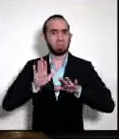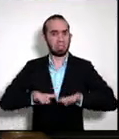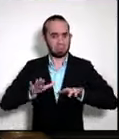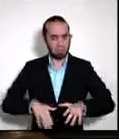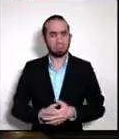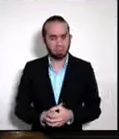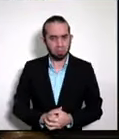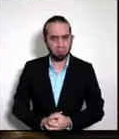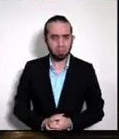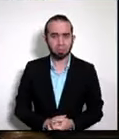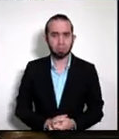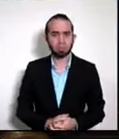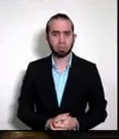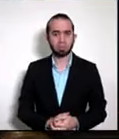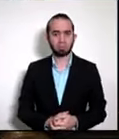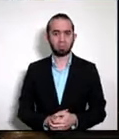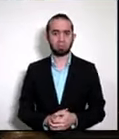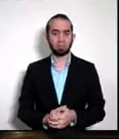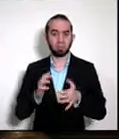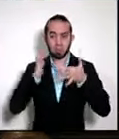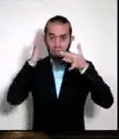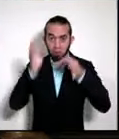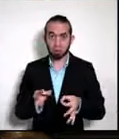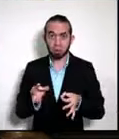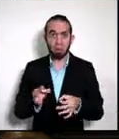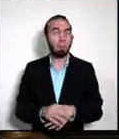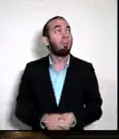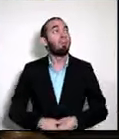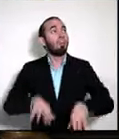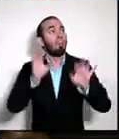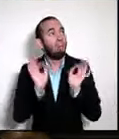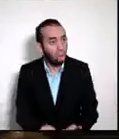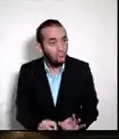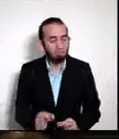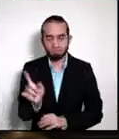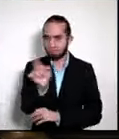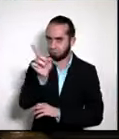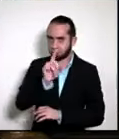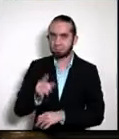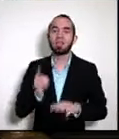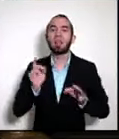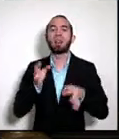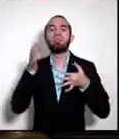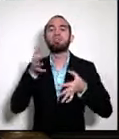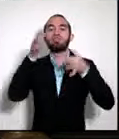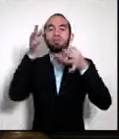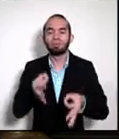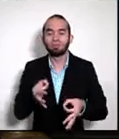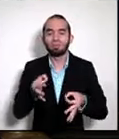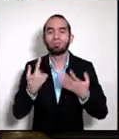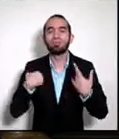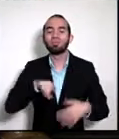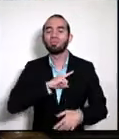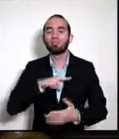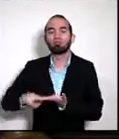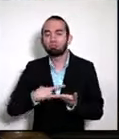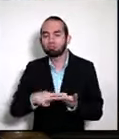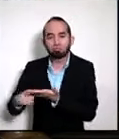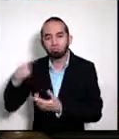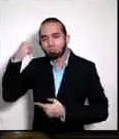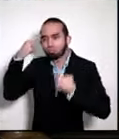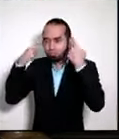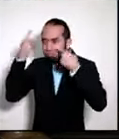ello porque no son decisiones a la ligera y obviamente es una decisión que hemos venido pensando